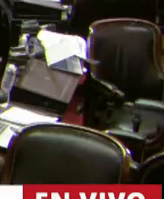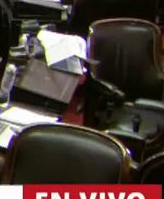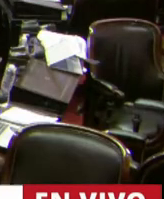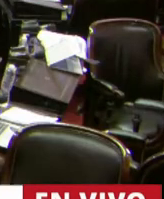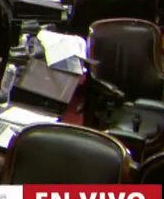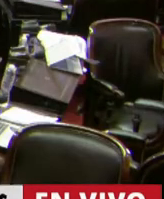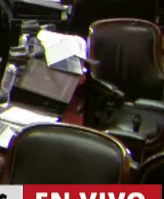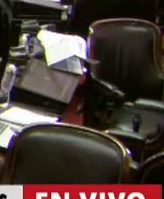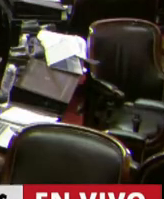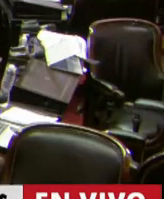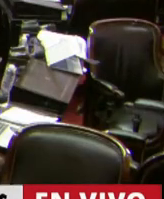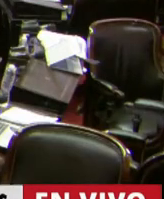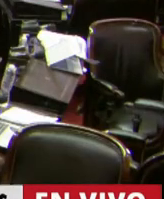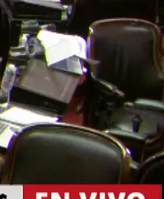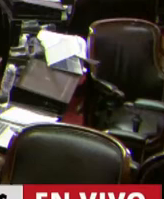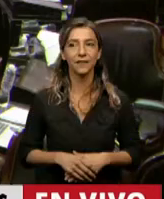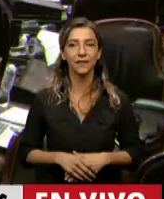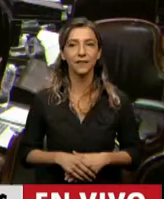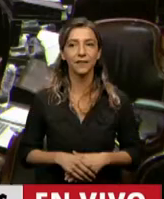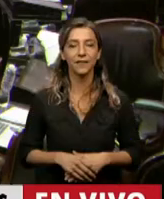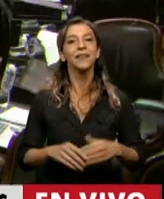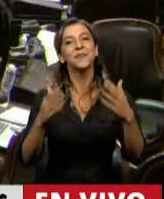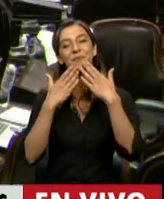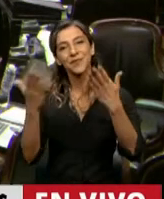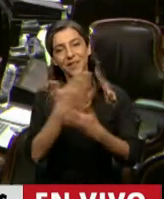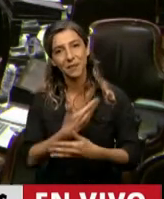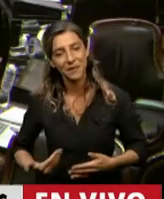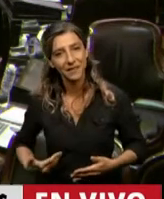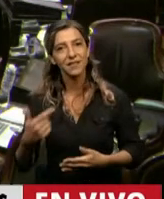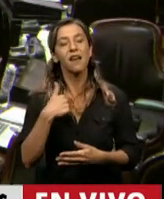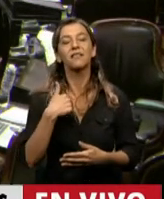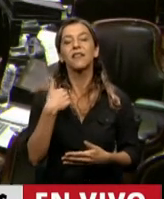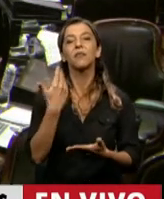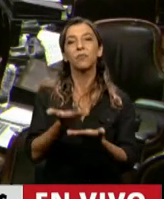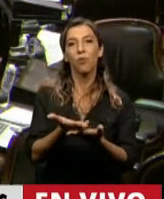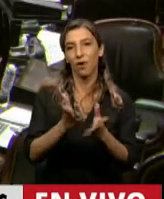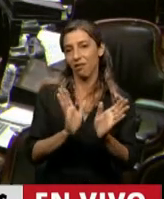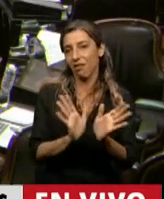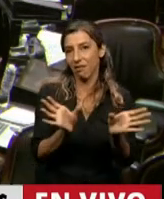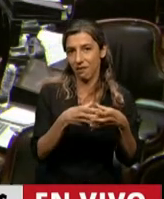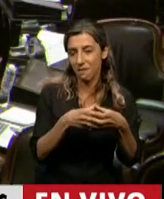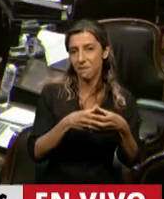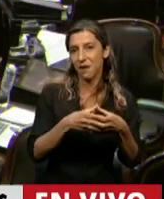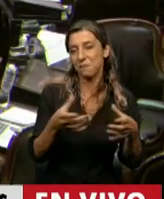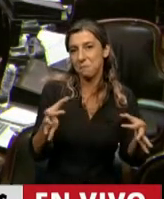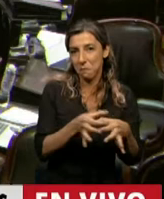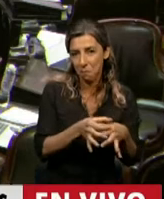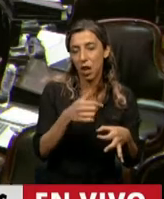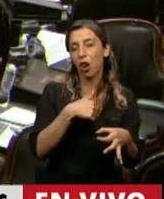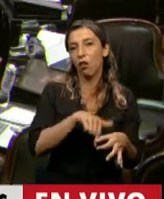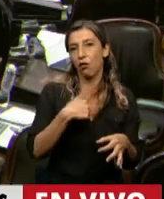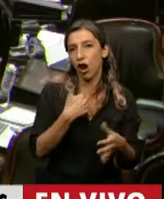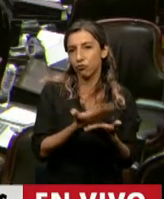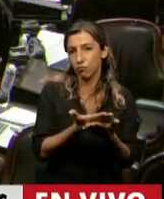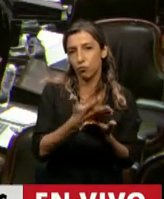dictamen por minoría que hemos presentado desde el Frente de Izquierda y los trabajadores. Miren, justamente